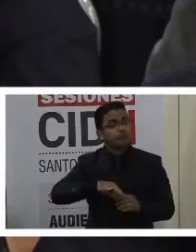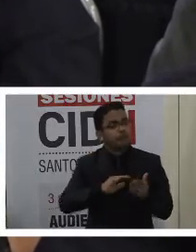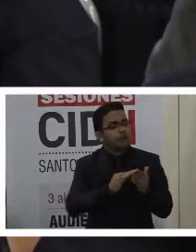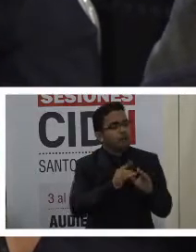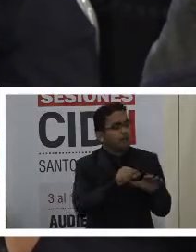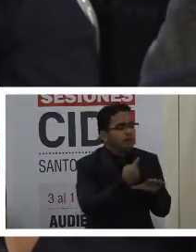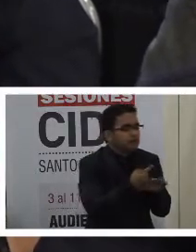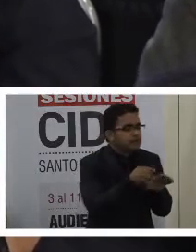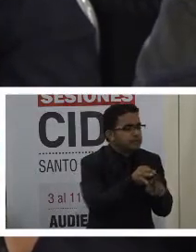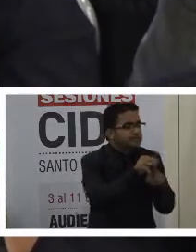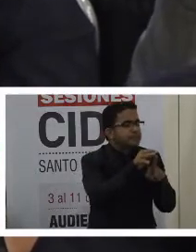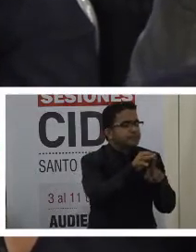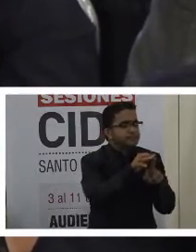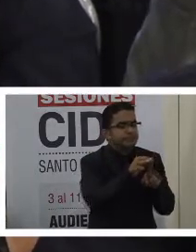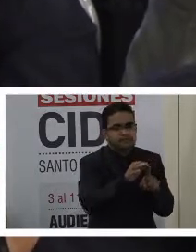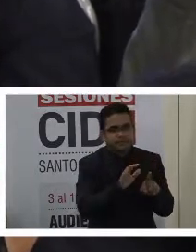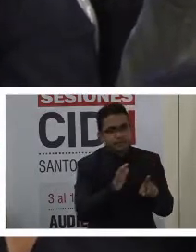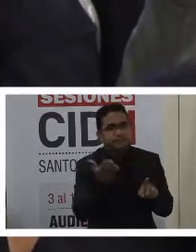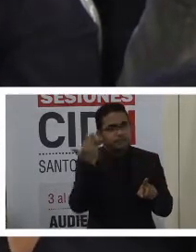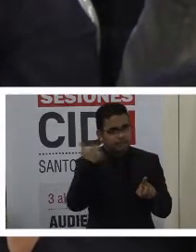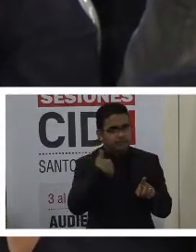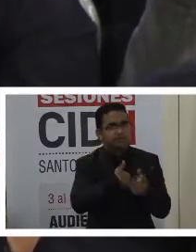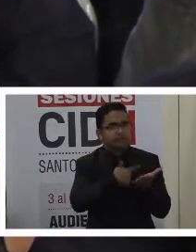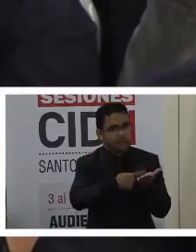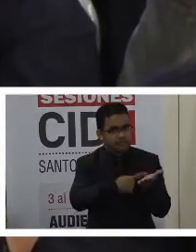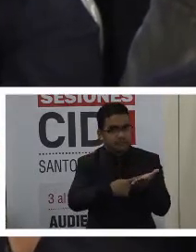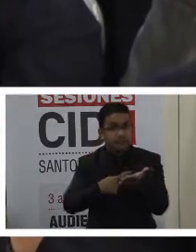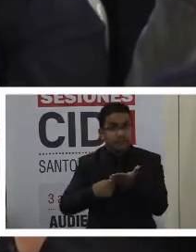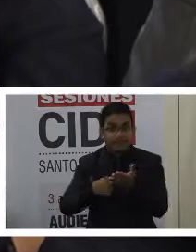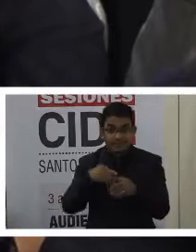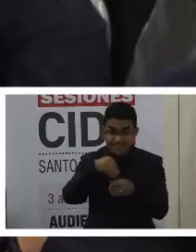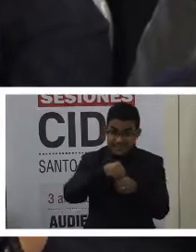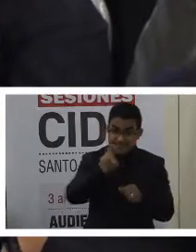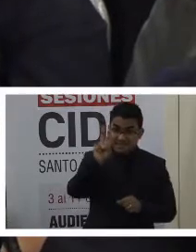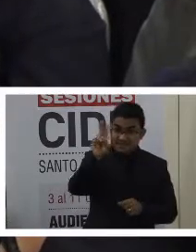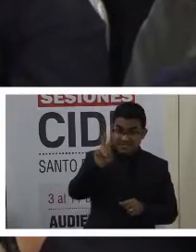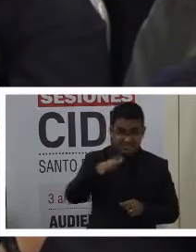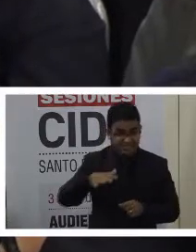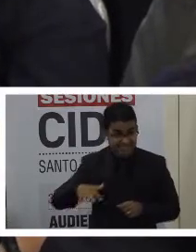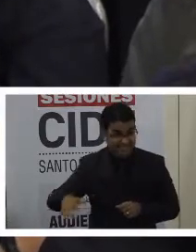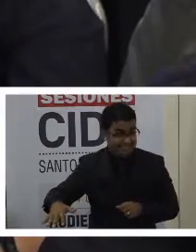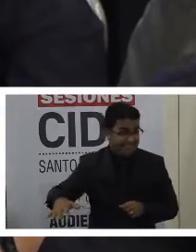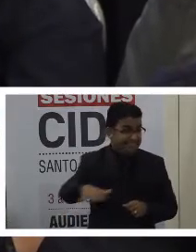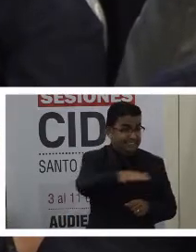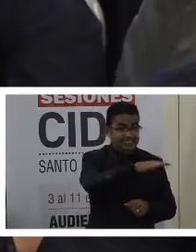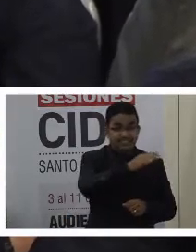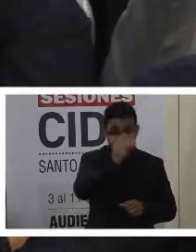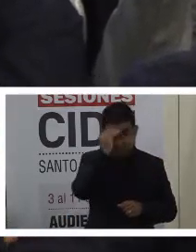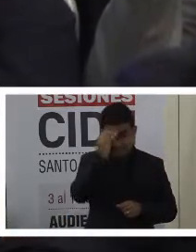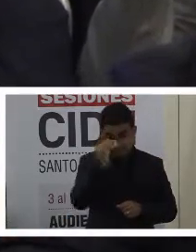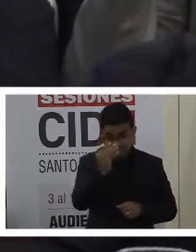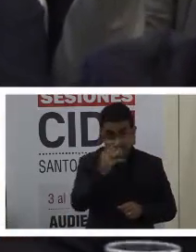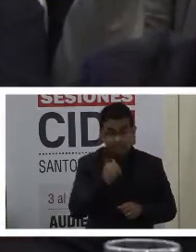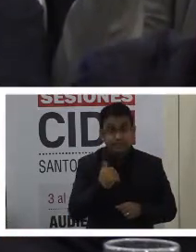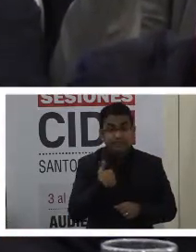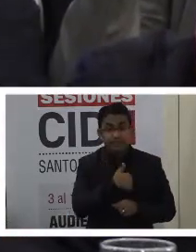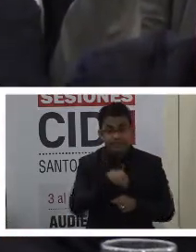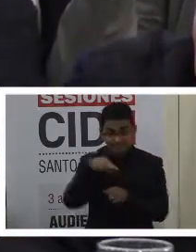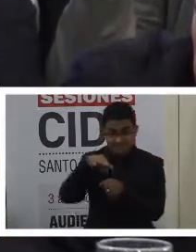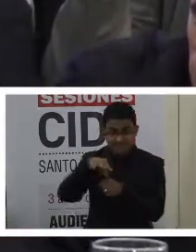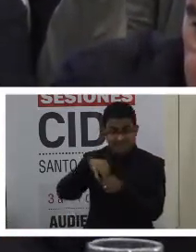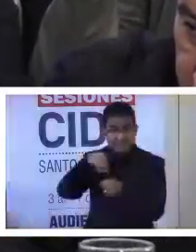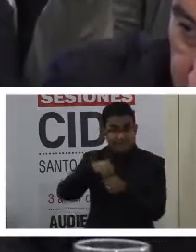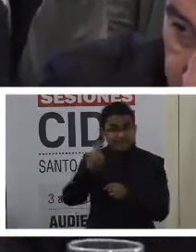población. Lo hemos dicho en otras audiencias. En Venezuela, les voy a dar dos datos. Según el registro electoral, en